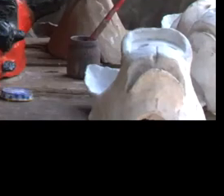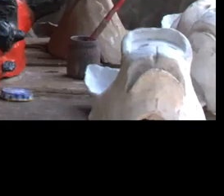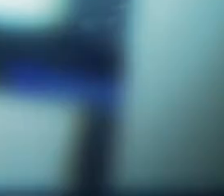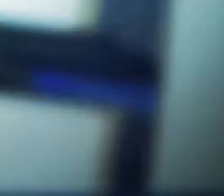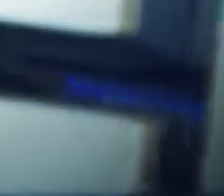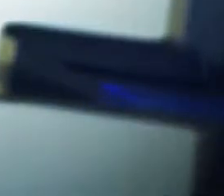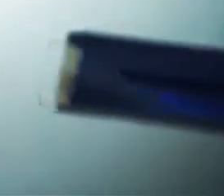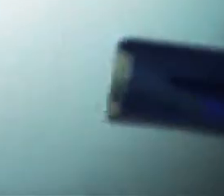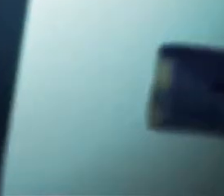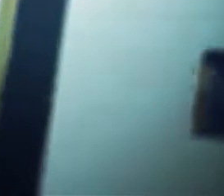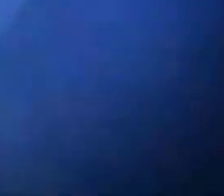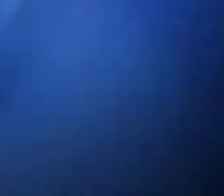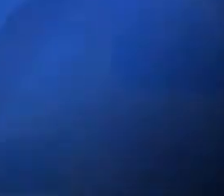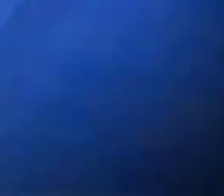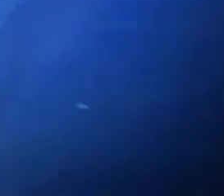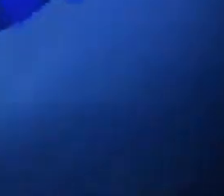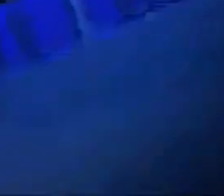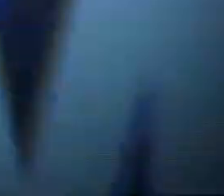Nicaragua toda